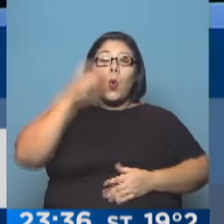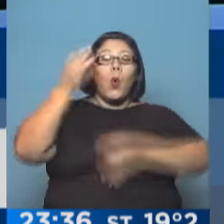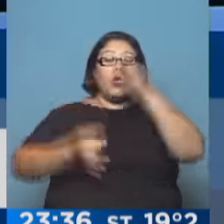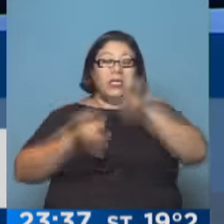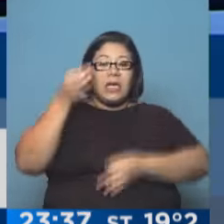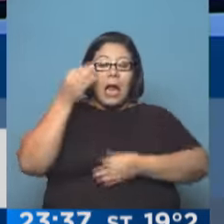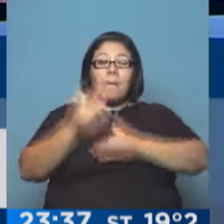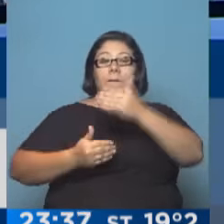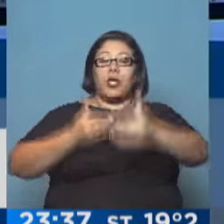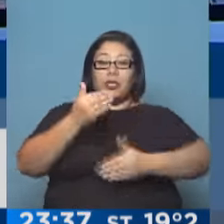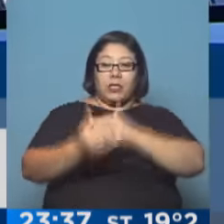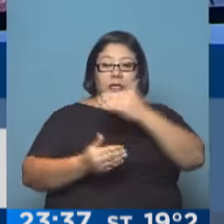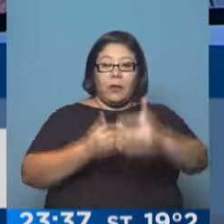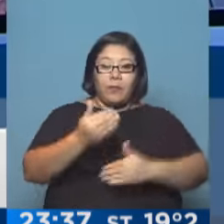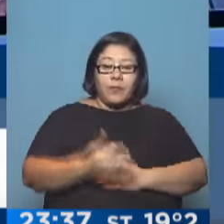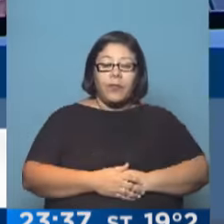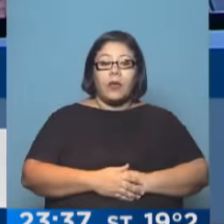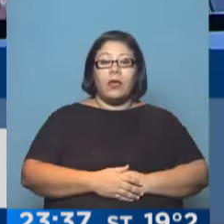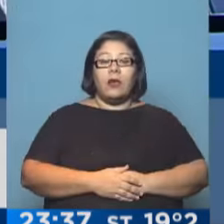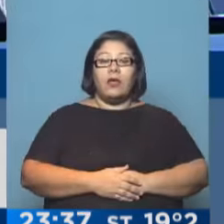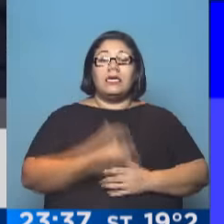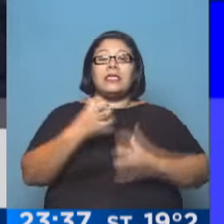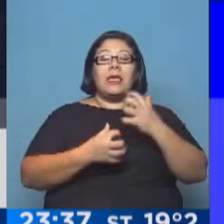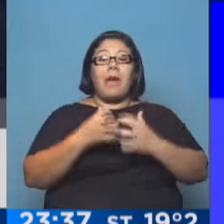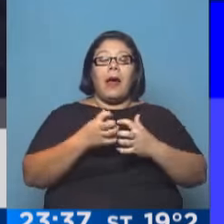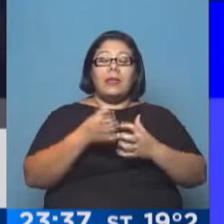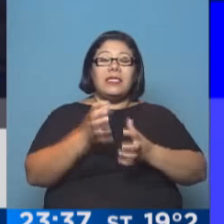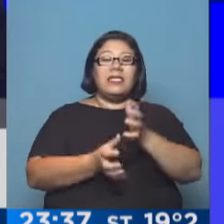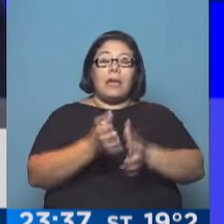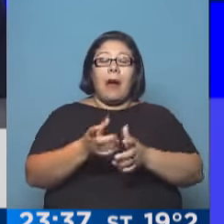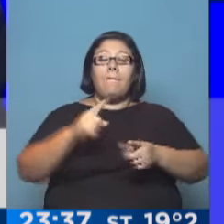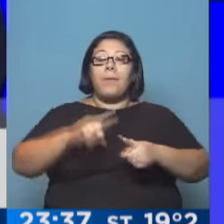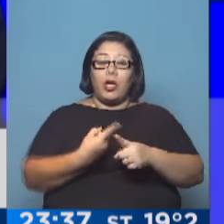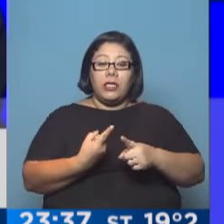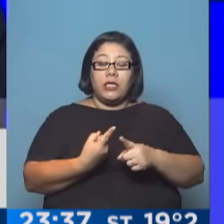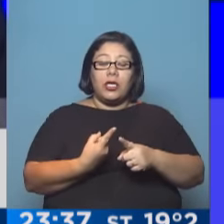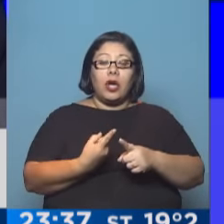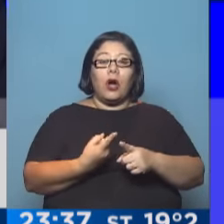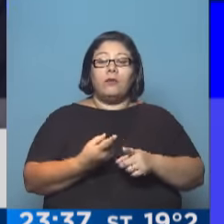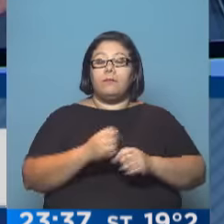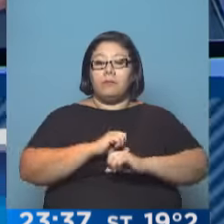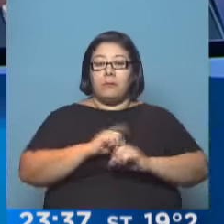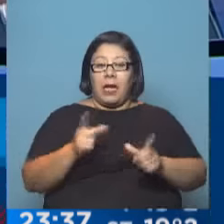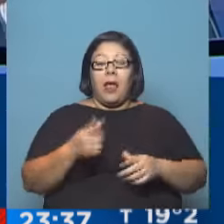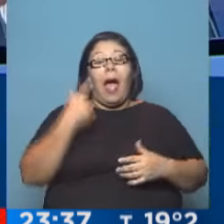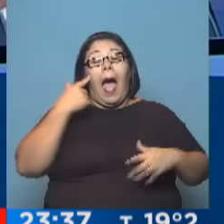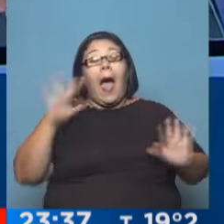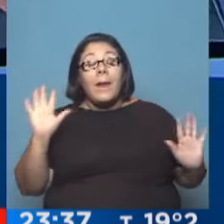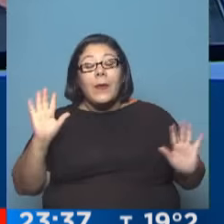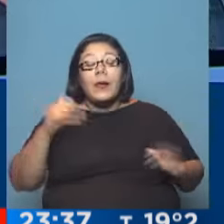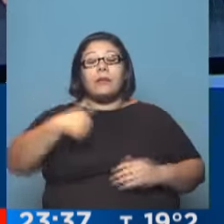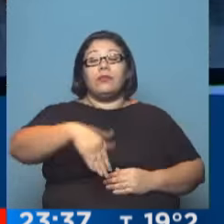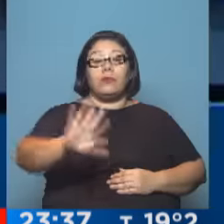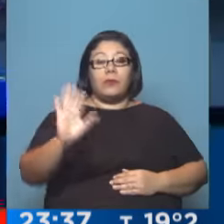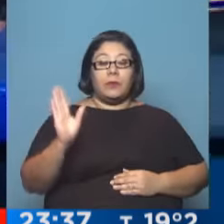italiana y que mandó preso a la mitad del sistema político. Falta esperar, hay que esperar un poco para ver cómo termina. Gracias José, como siempre muy